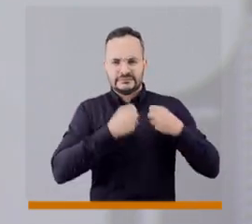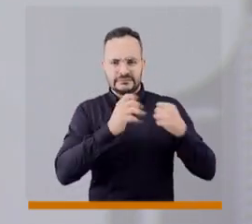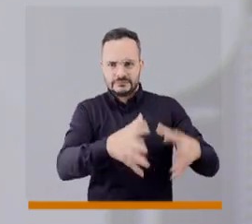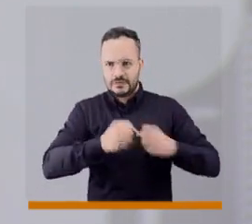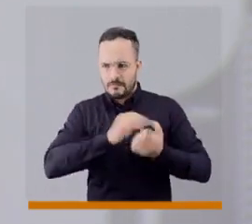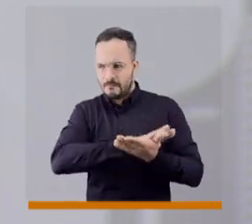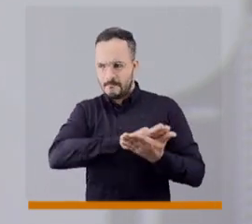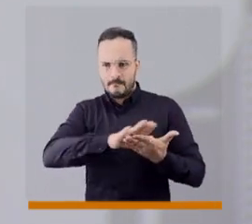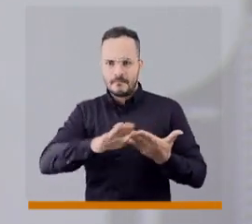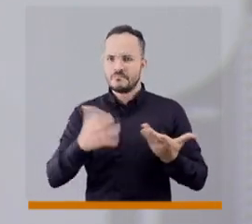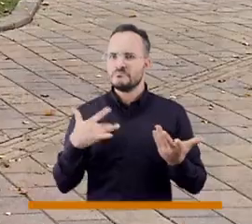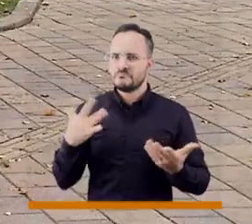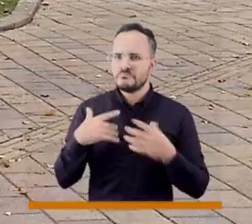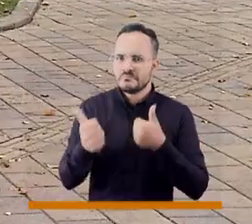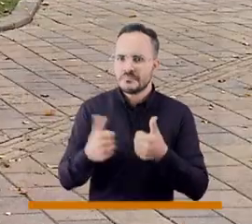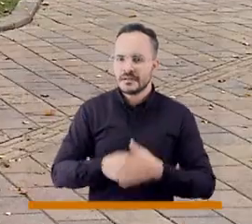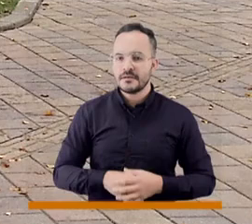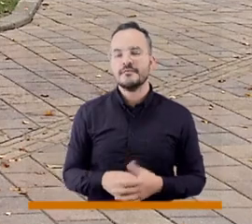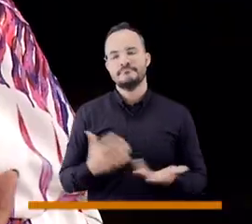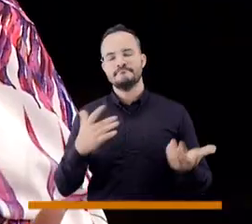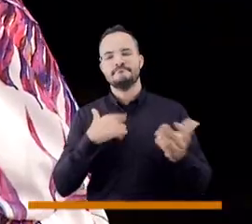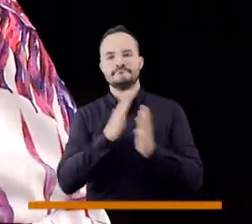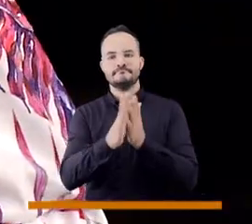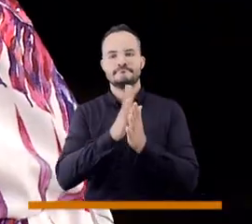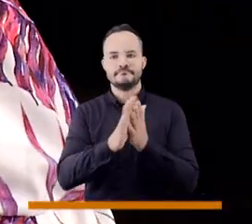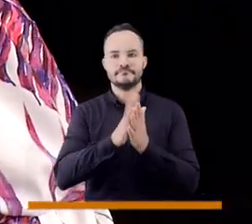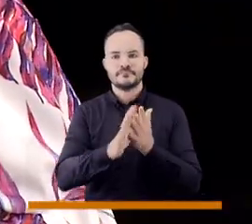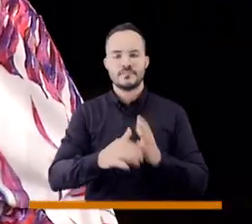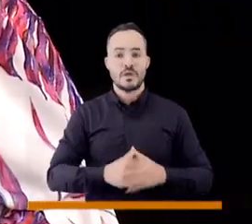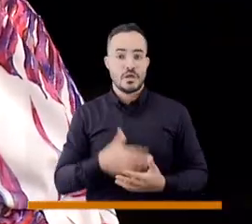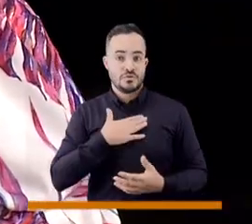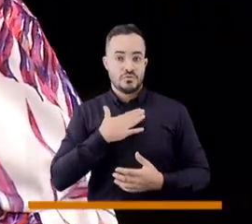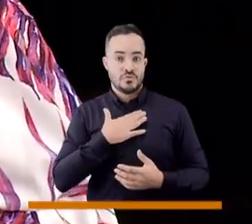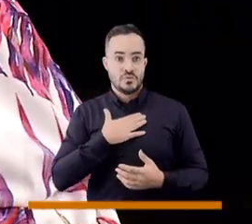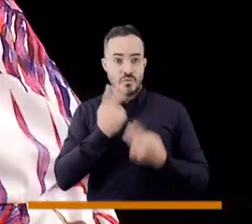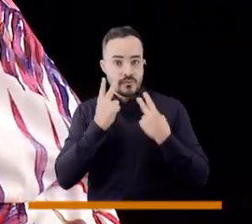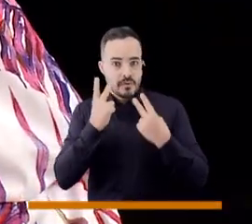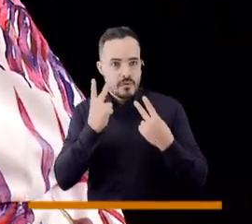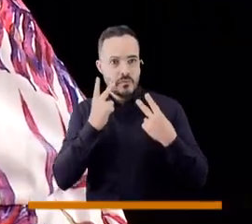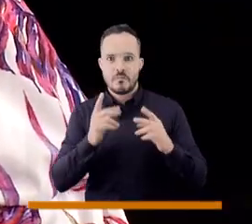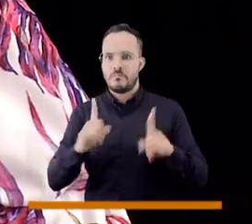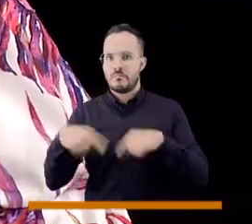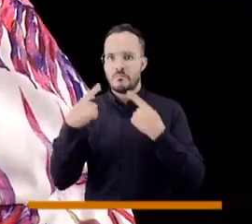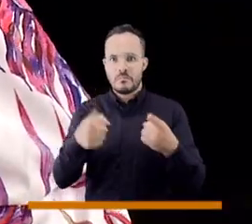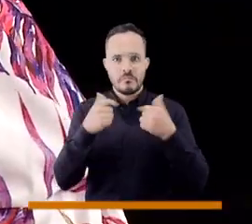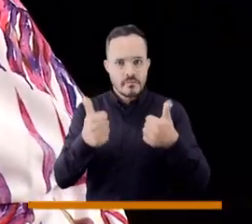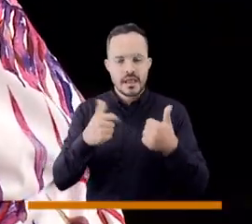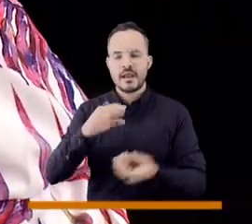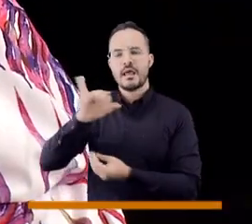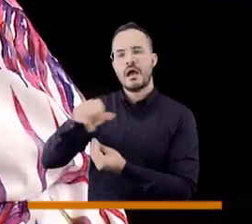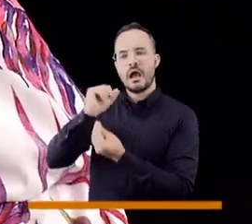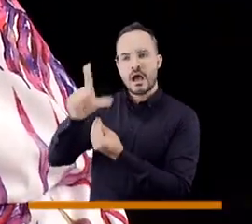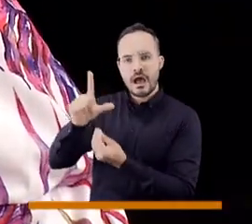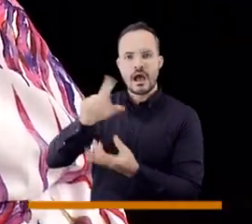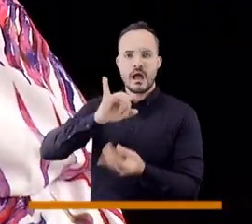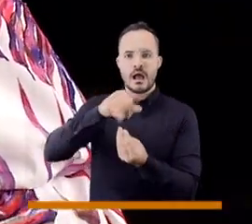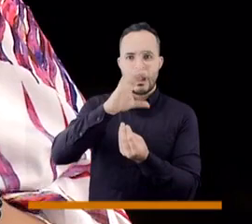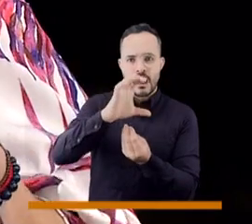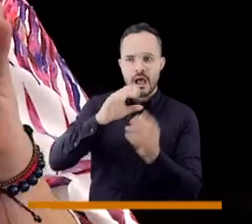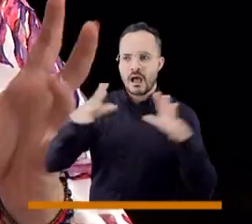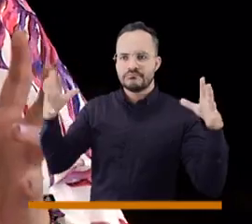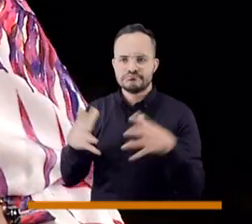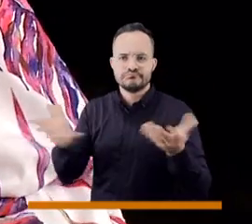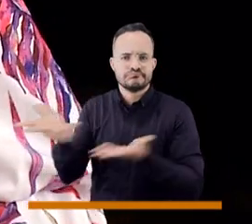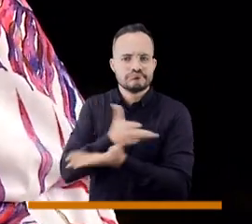fue en todas estas actividades. Normalmente nos llama un líder, una junta administradora local, una junta de acción comunal